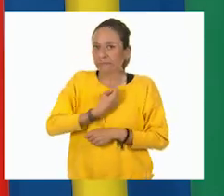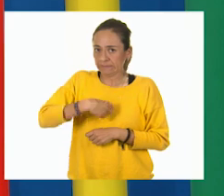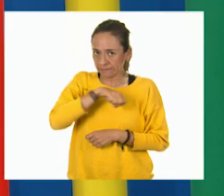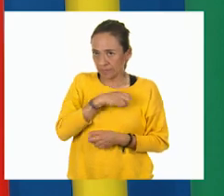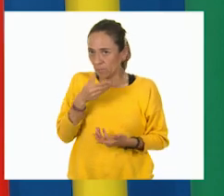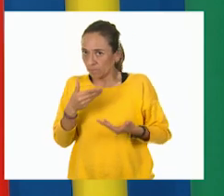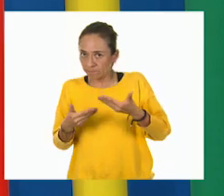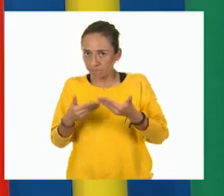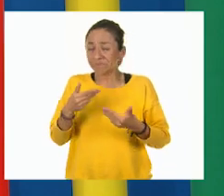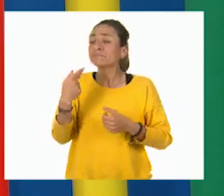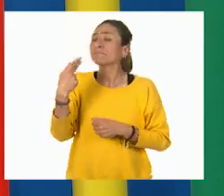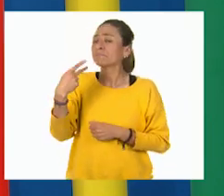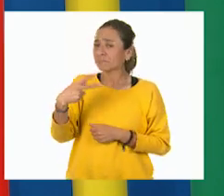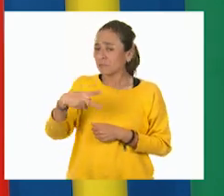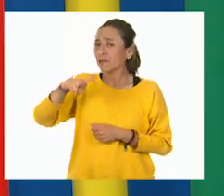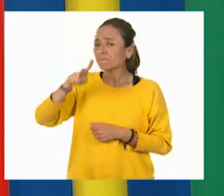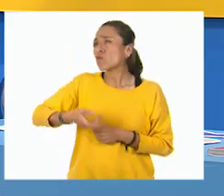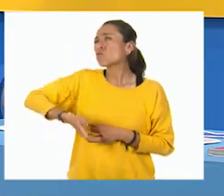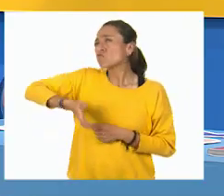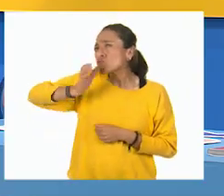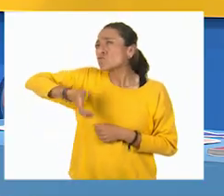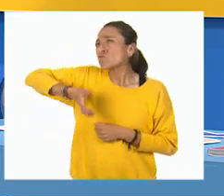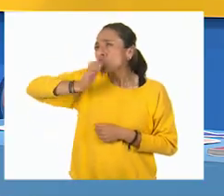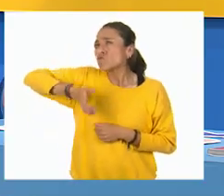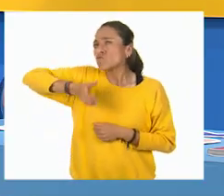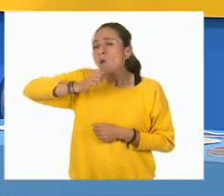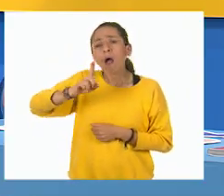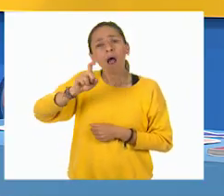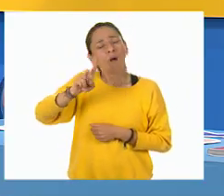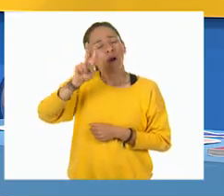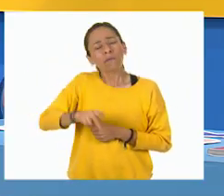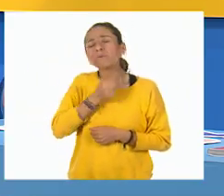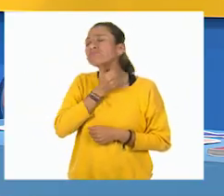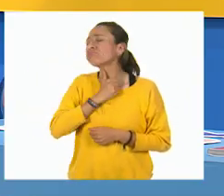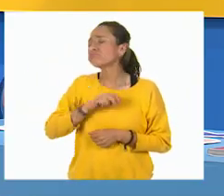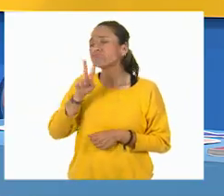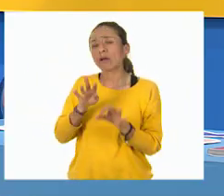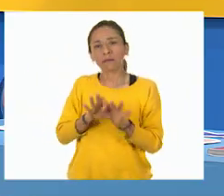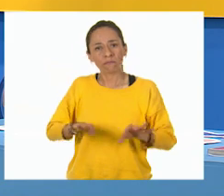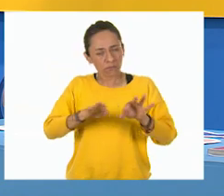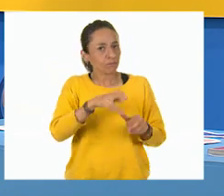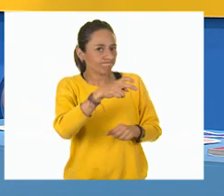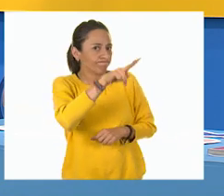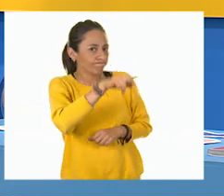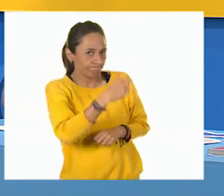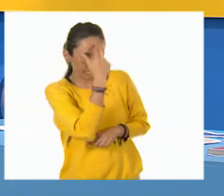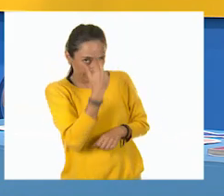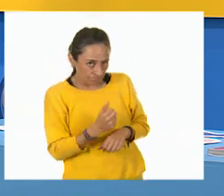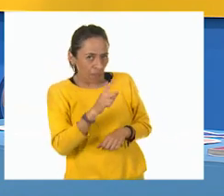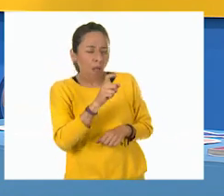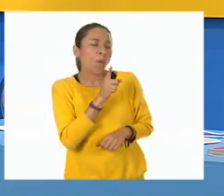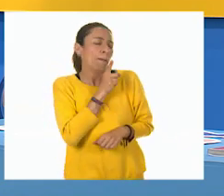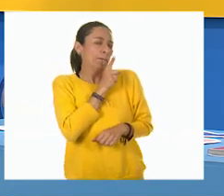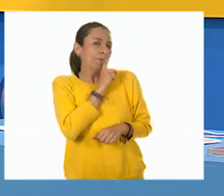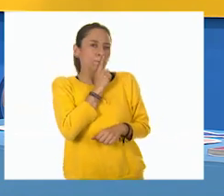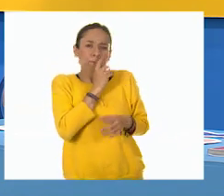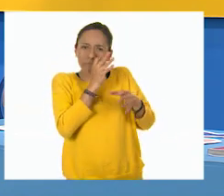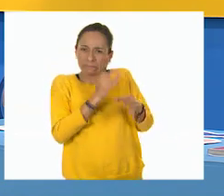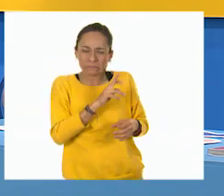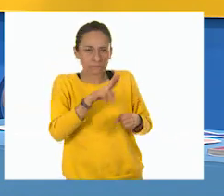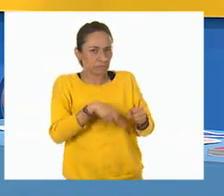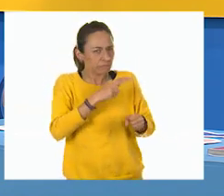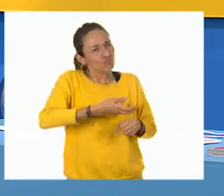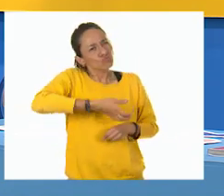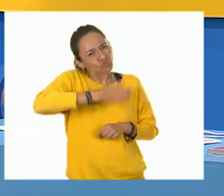muy importante tomar suficiente agua. ¡Exacto! Tomar agua natural se nos debe hacer un hábito